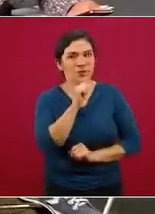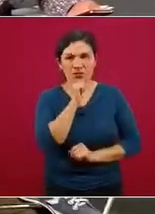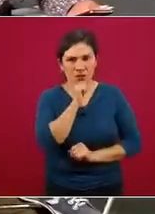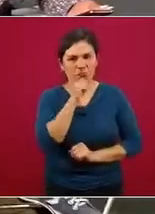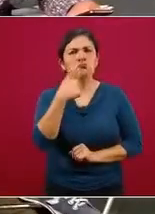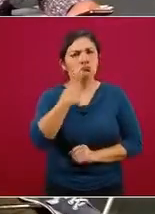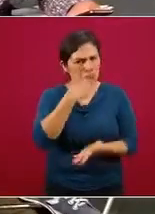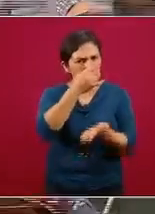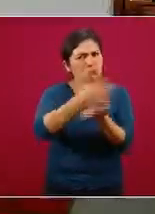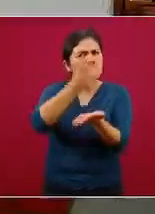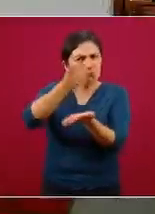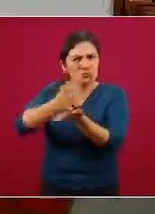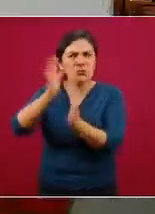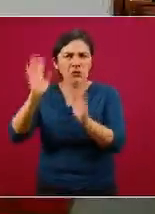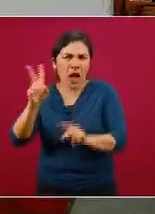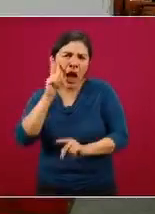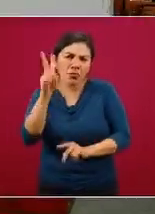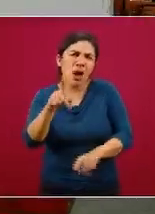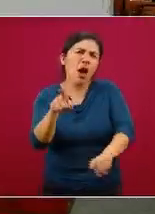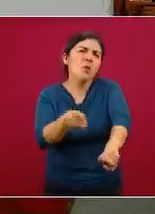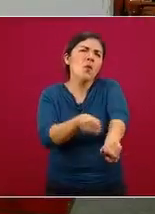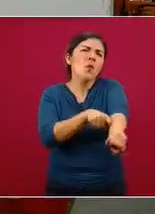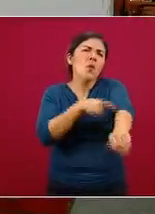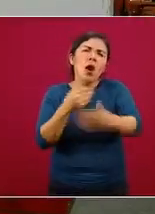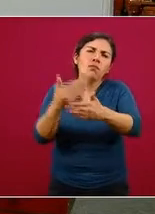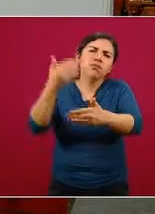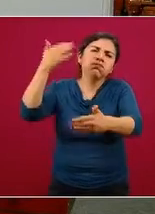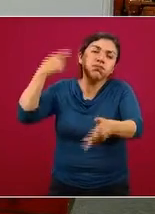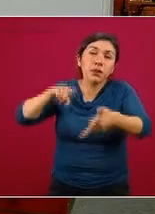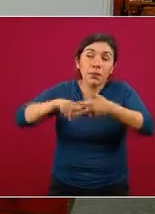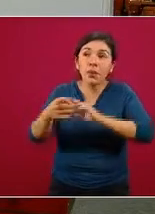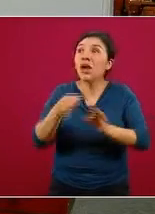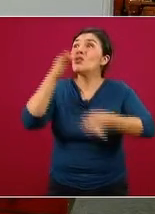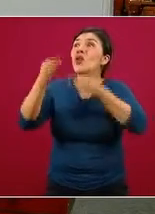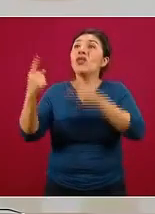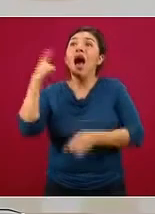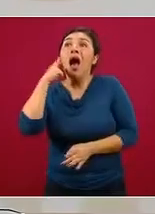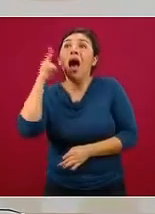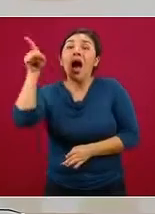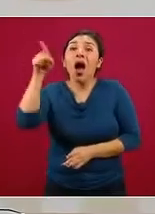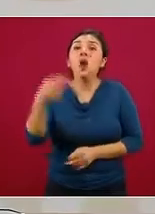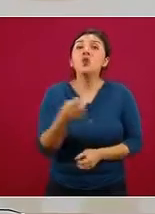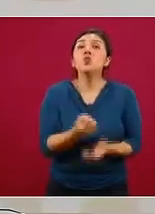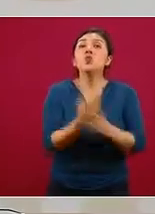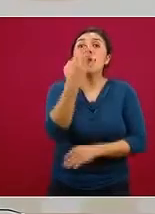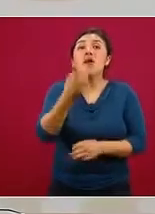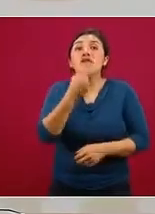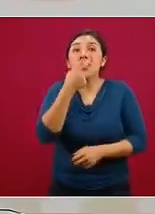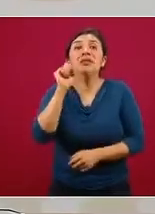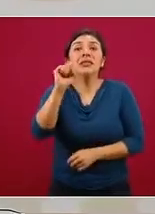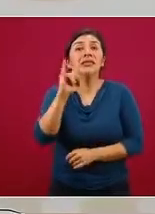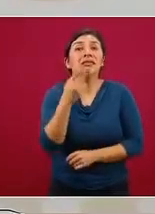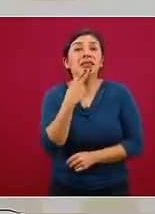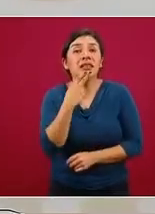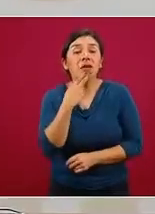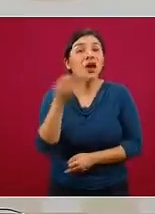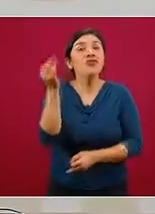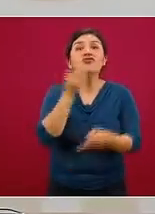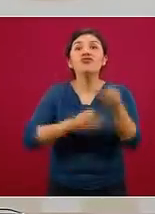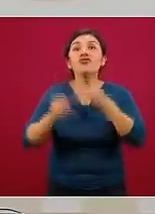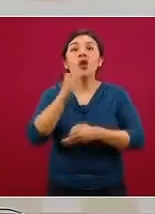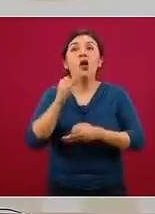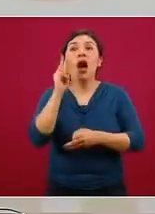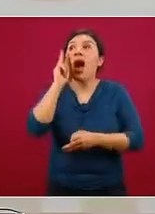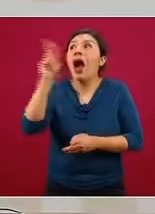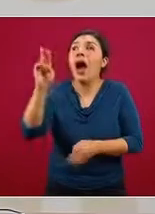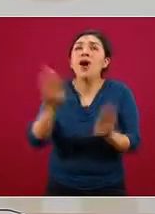identificado a lo largo de toda la epidemia, cada vez que sale una noticia sobre un nuevo producto farmacéutico, todos